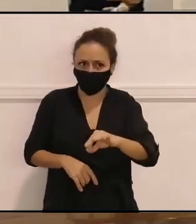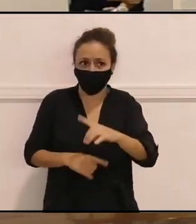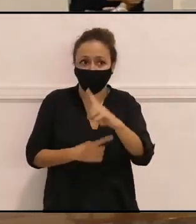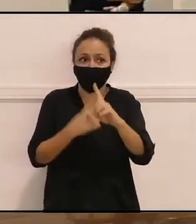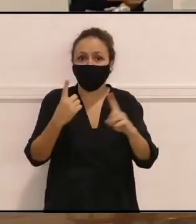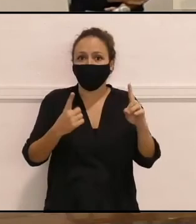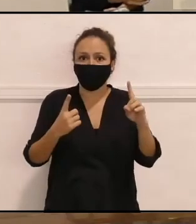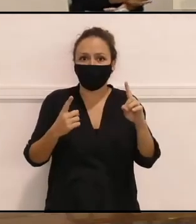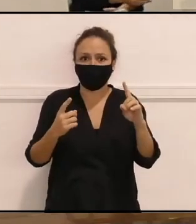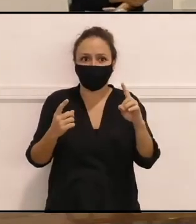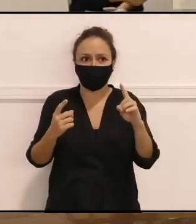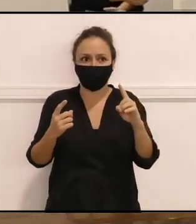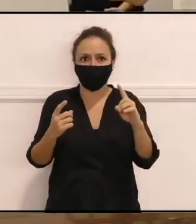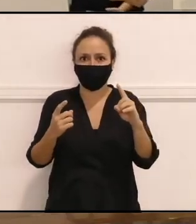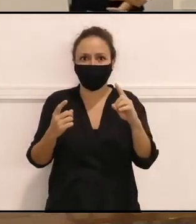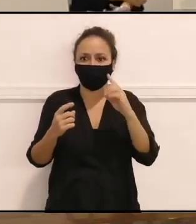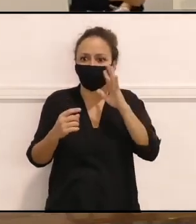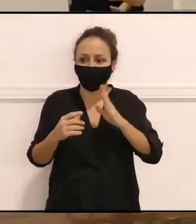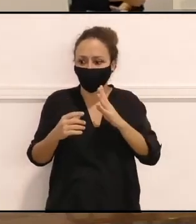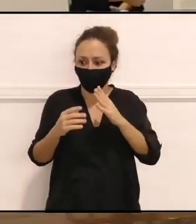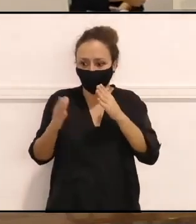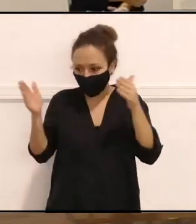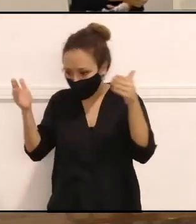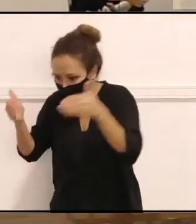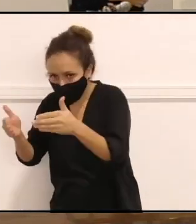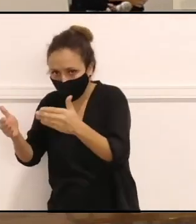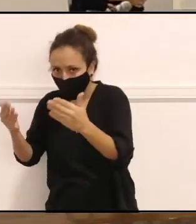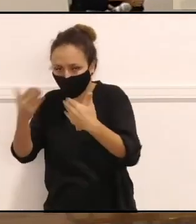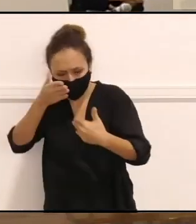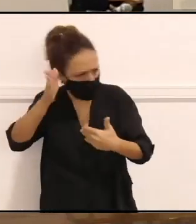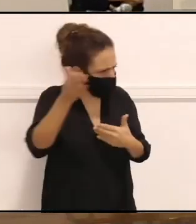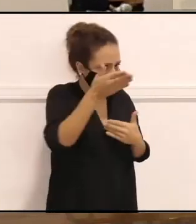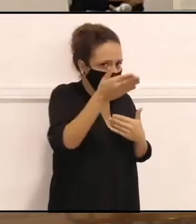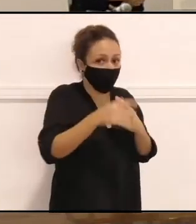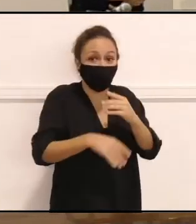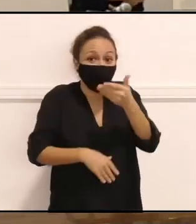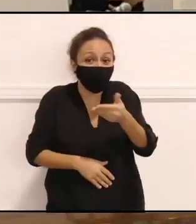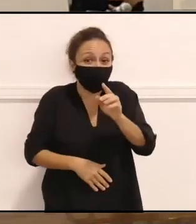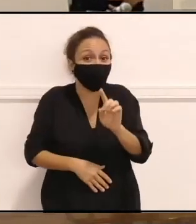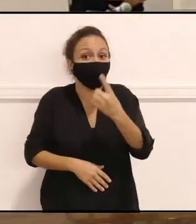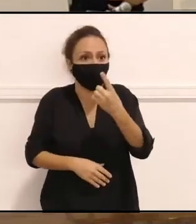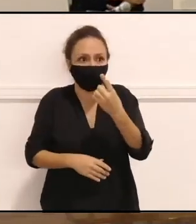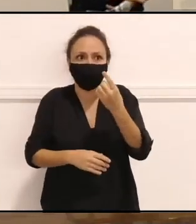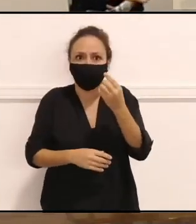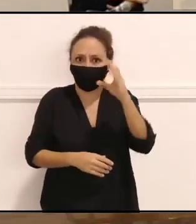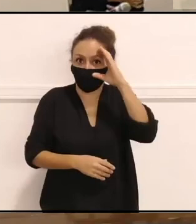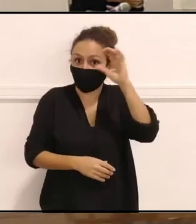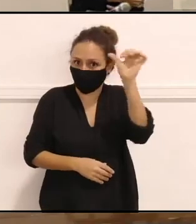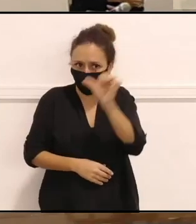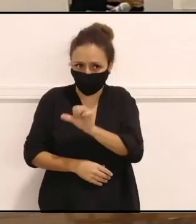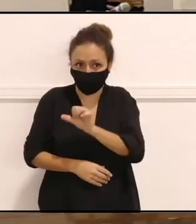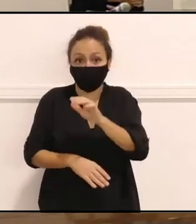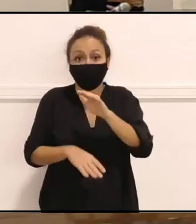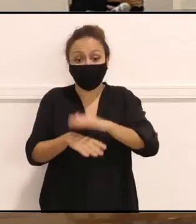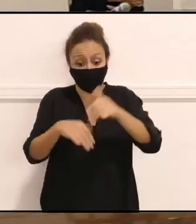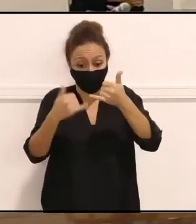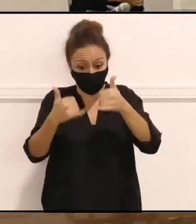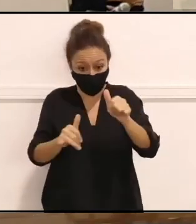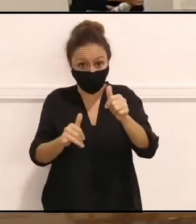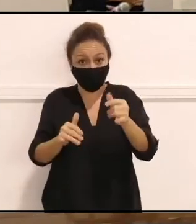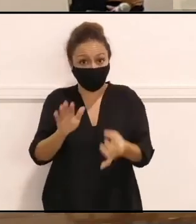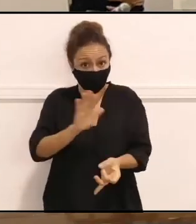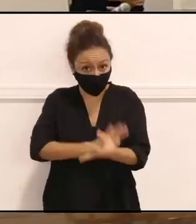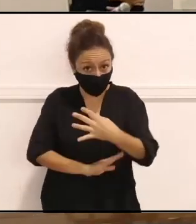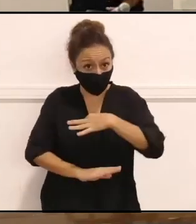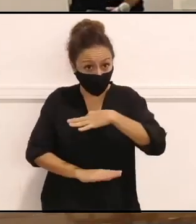altavoces disponibles y lo único que tenemos que hacer es escuchar. Para que este acto haya sido posible, lo primero que habría que agradecer